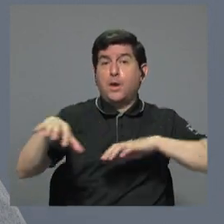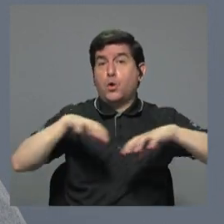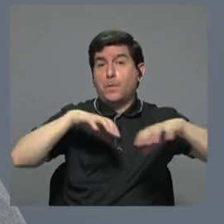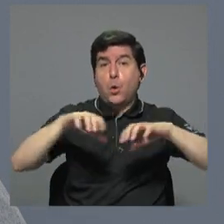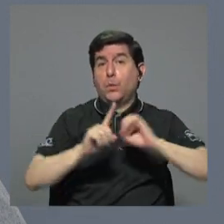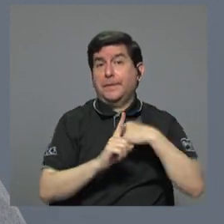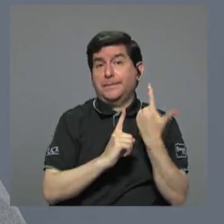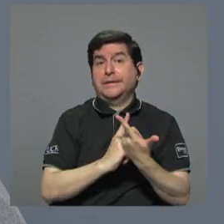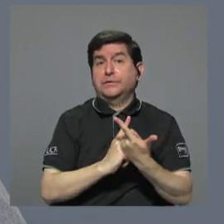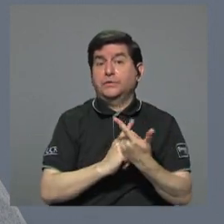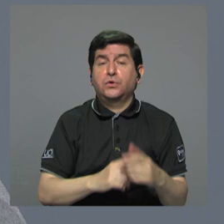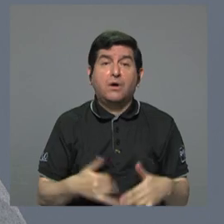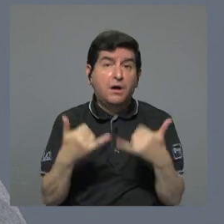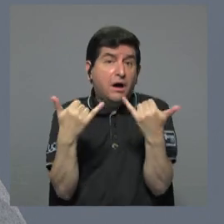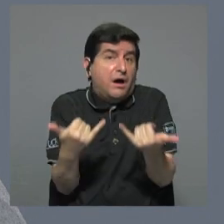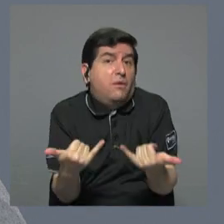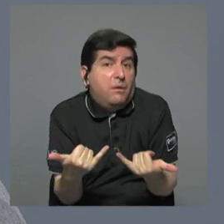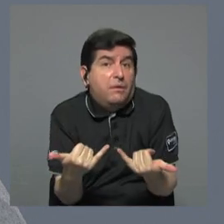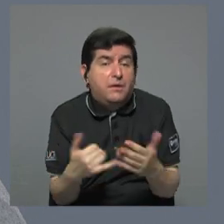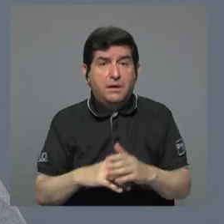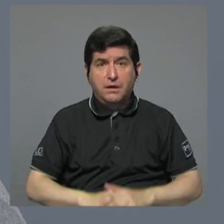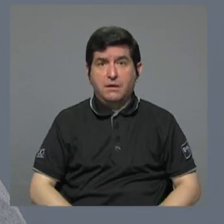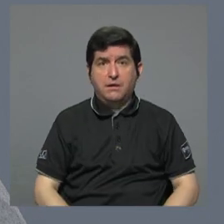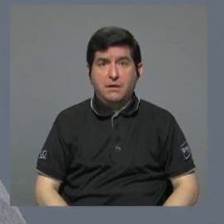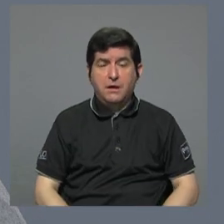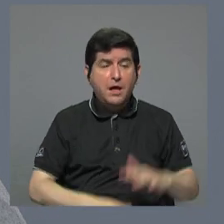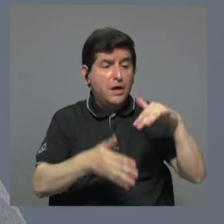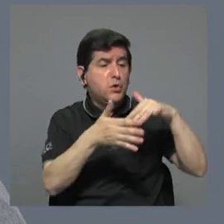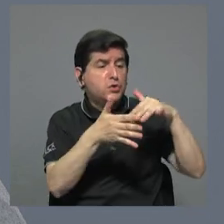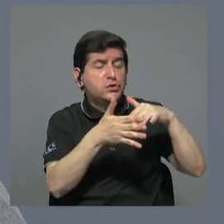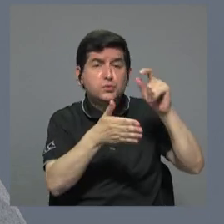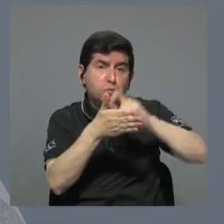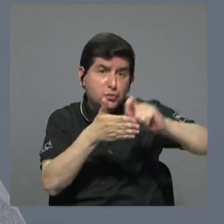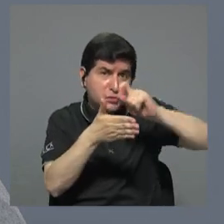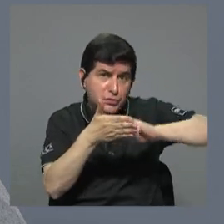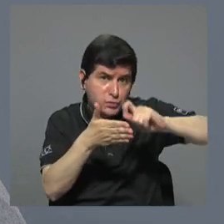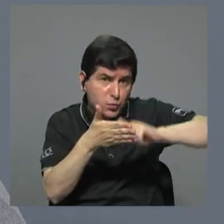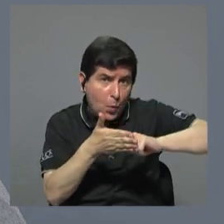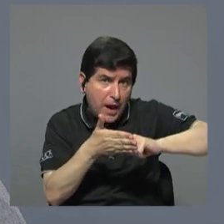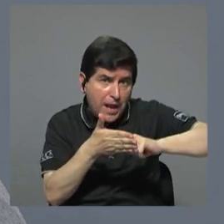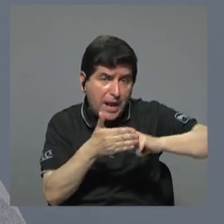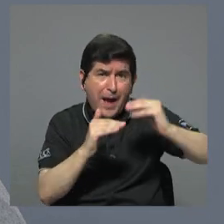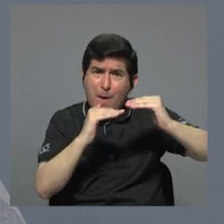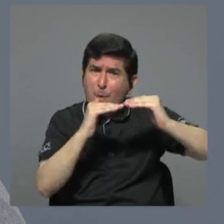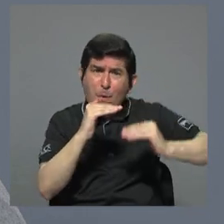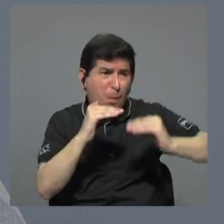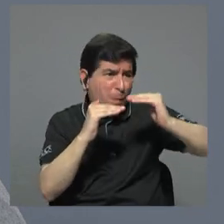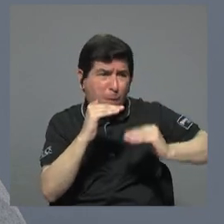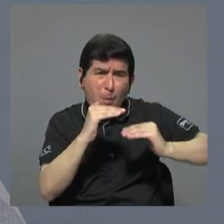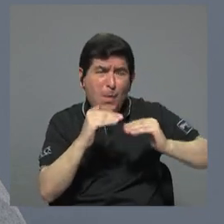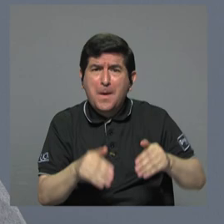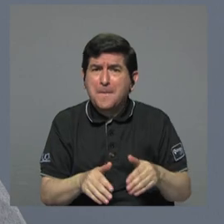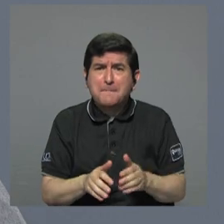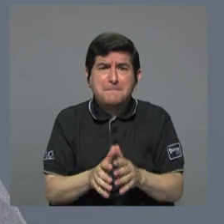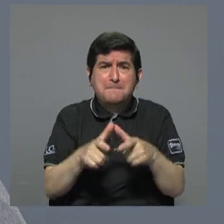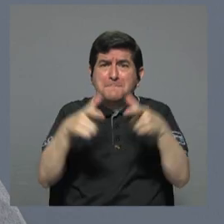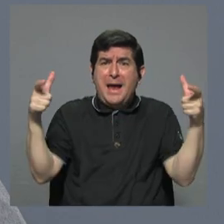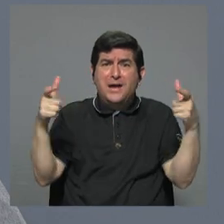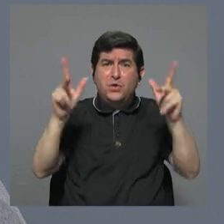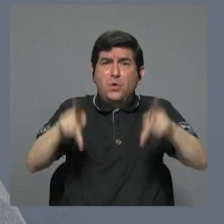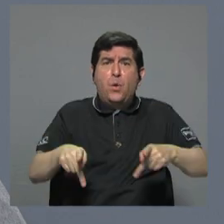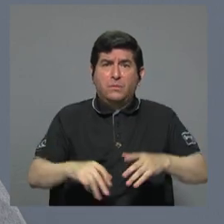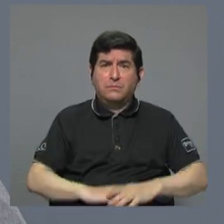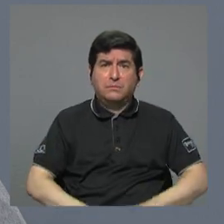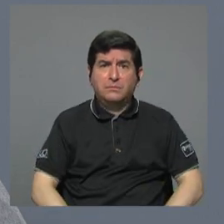Ahora, la escolaridad es muy baja en la mayoría de las personas.